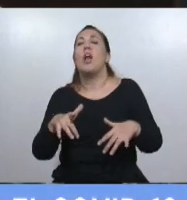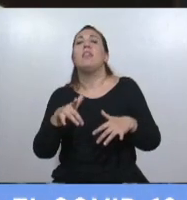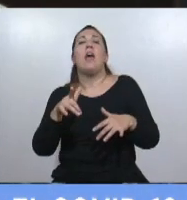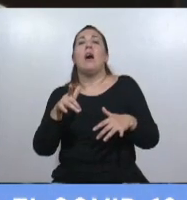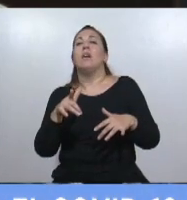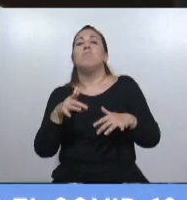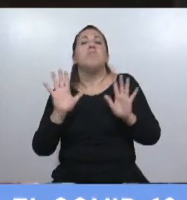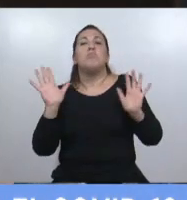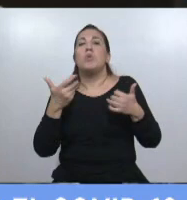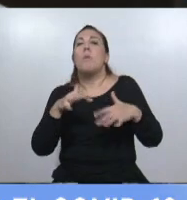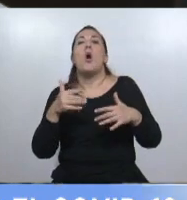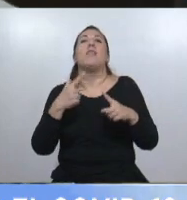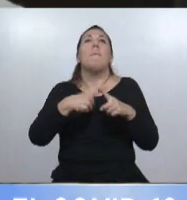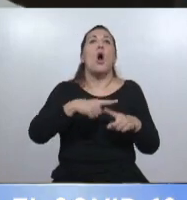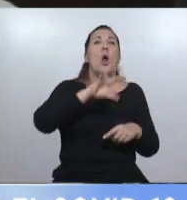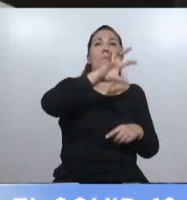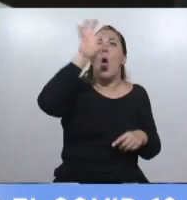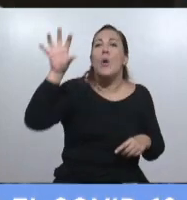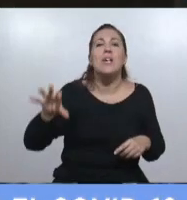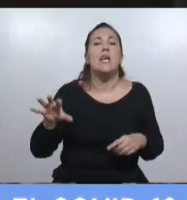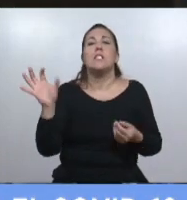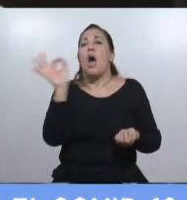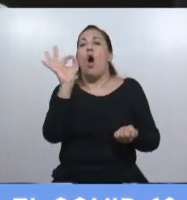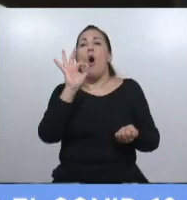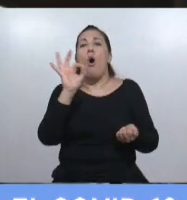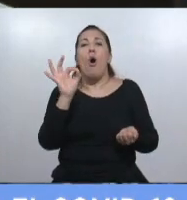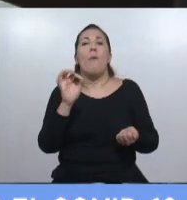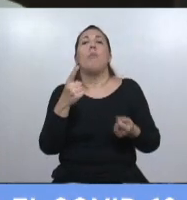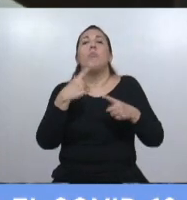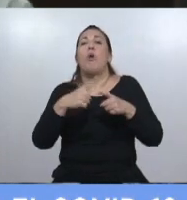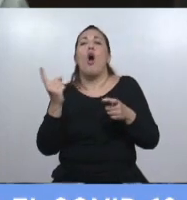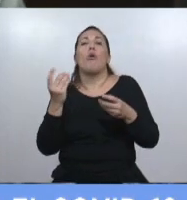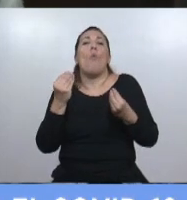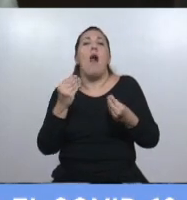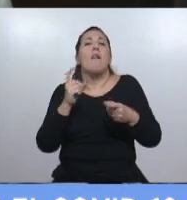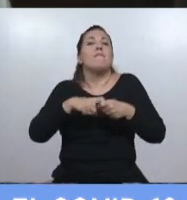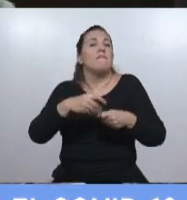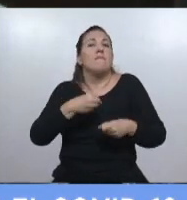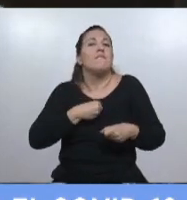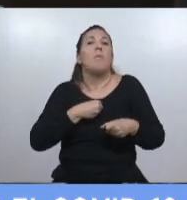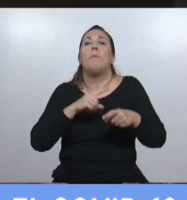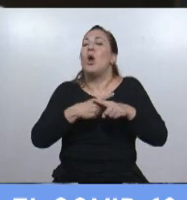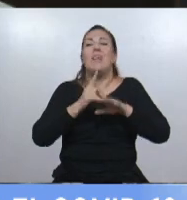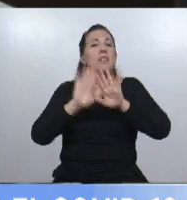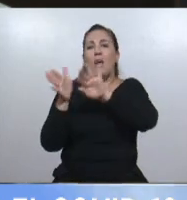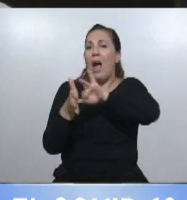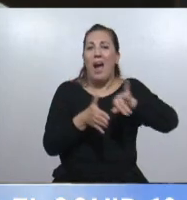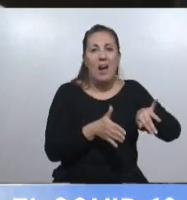por provincia ni por afiliación política ni por ninguna otra cosa